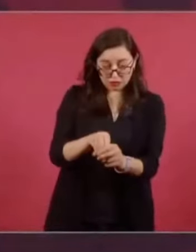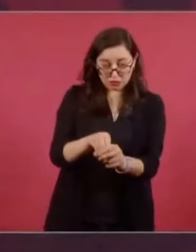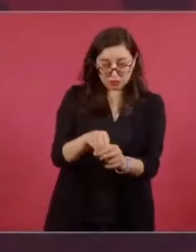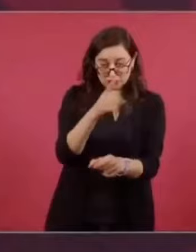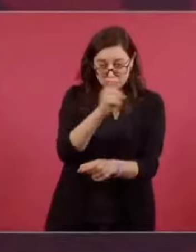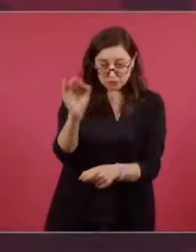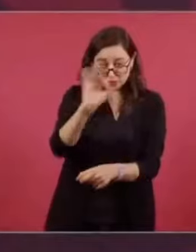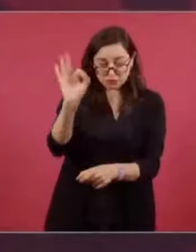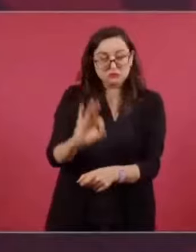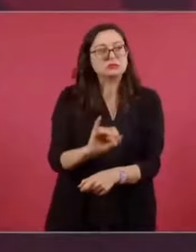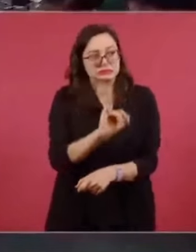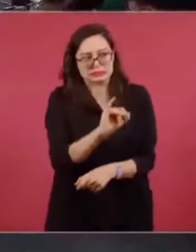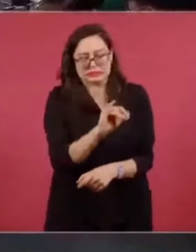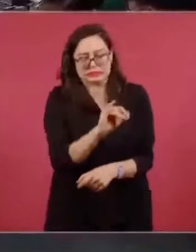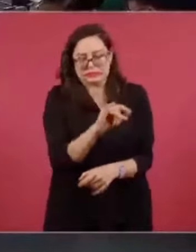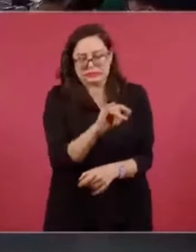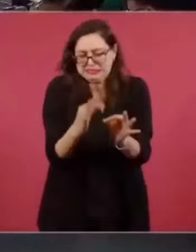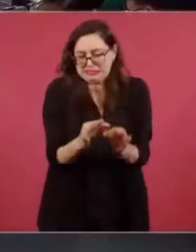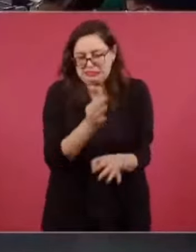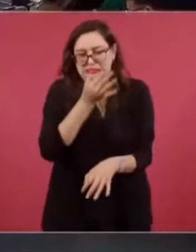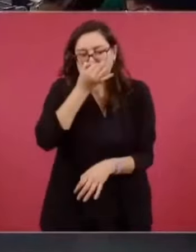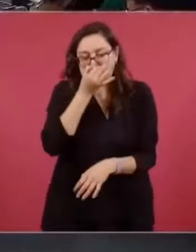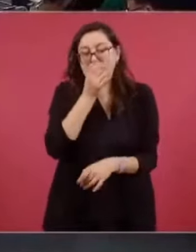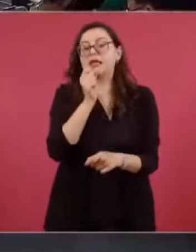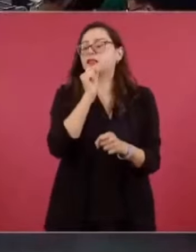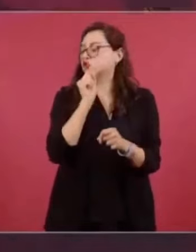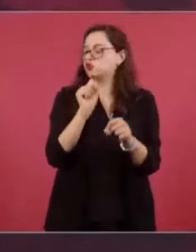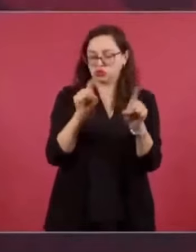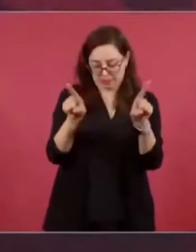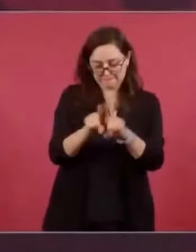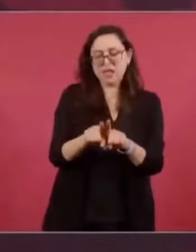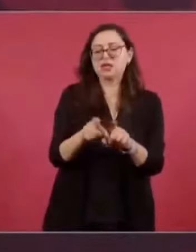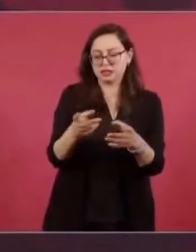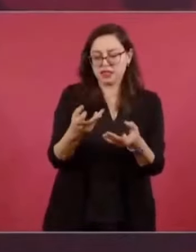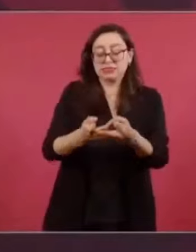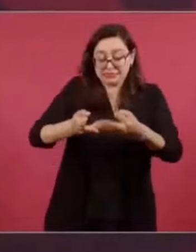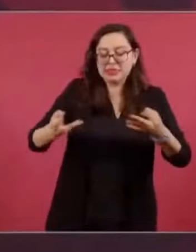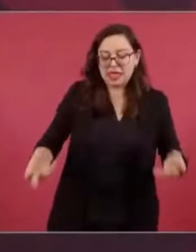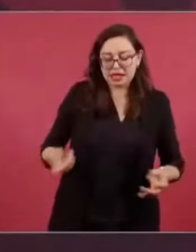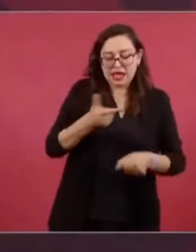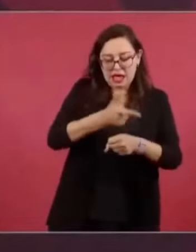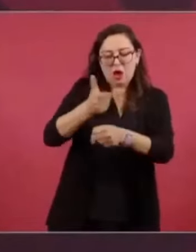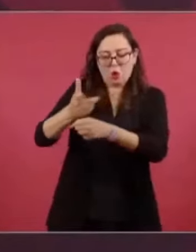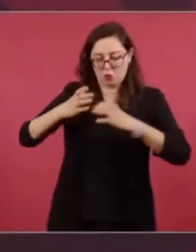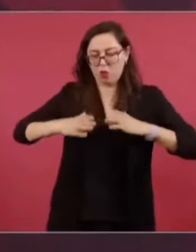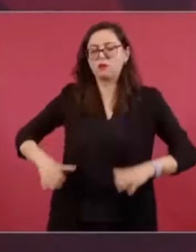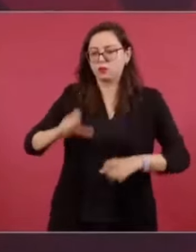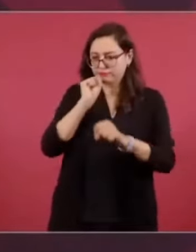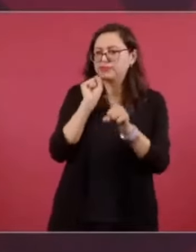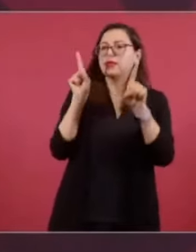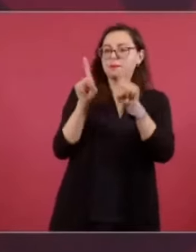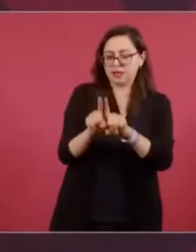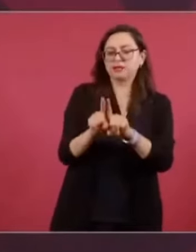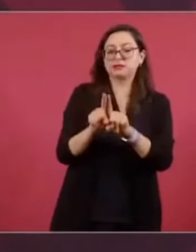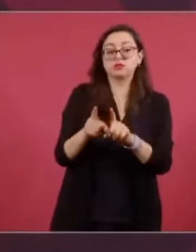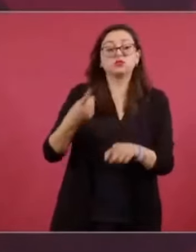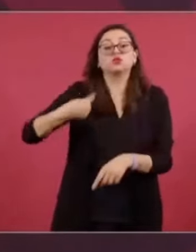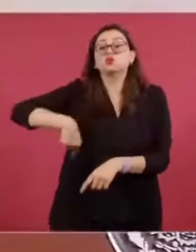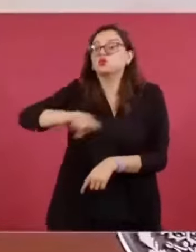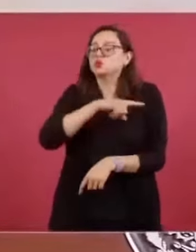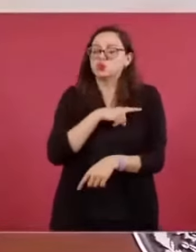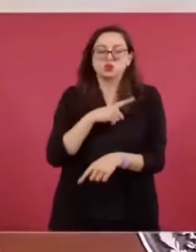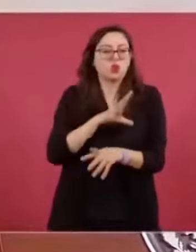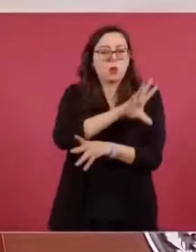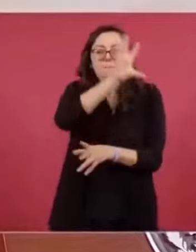¿Y en cuanto a las cosas clandestinas, hay algún tipo de También te vamos a dar toda la información que tengamos. Todos los días trabajamos.